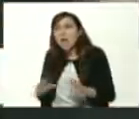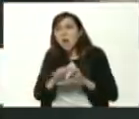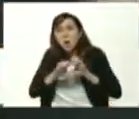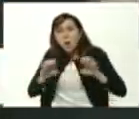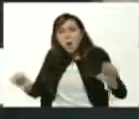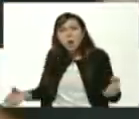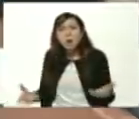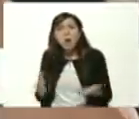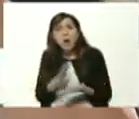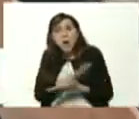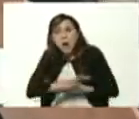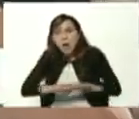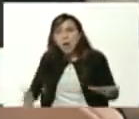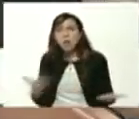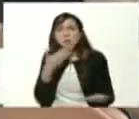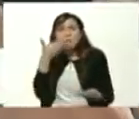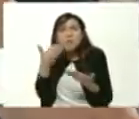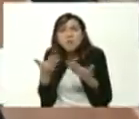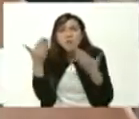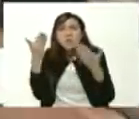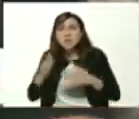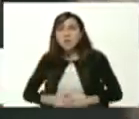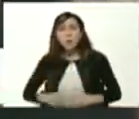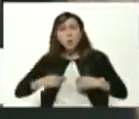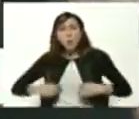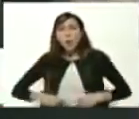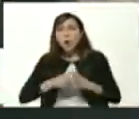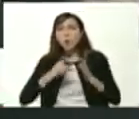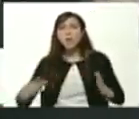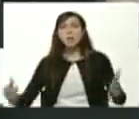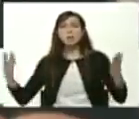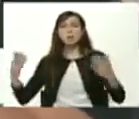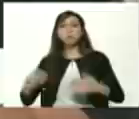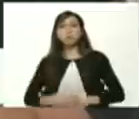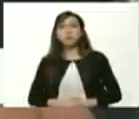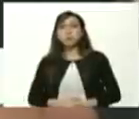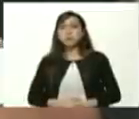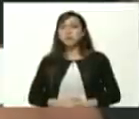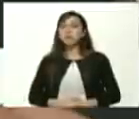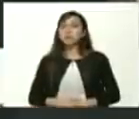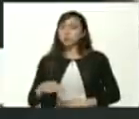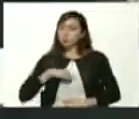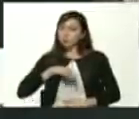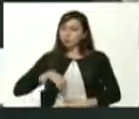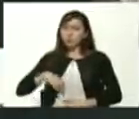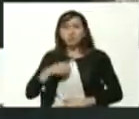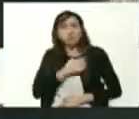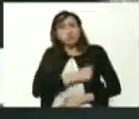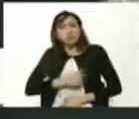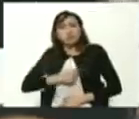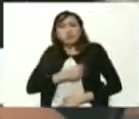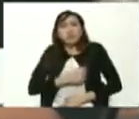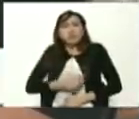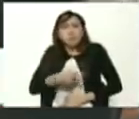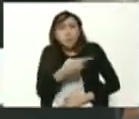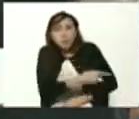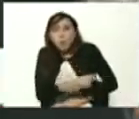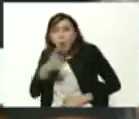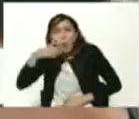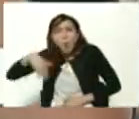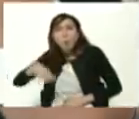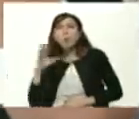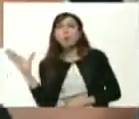educación por solo pedir el derecho humano a la educación y hoy nos solidarizamos con el pueblo